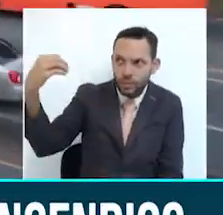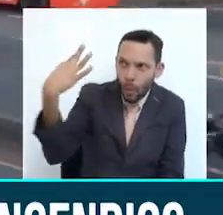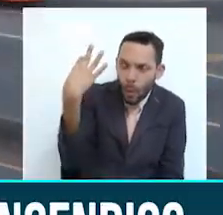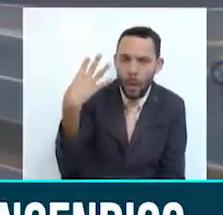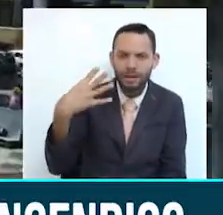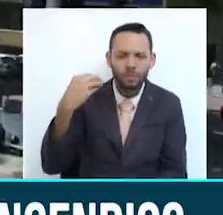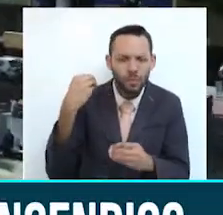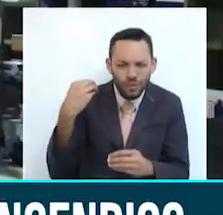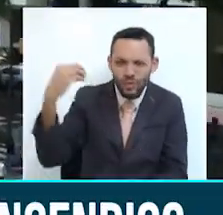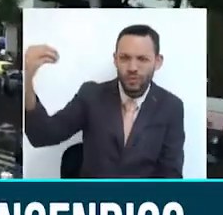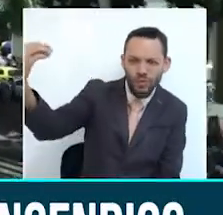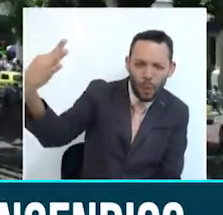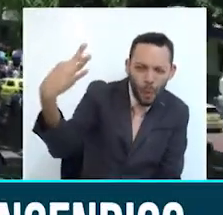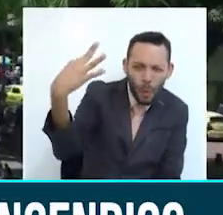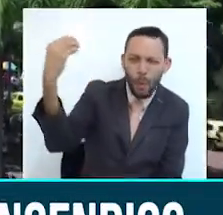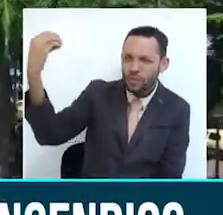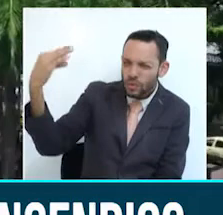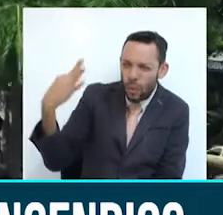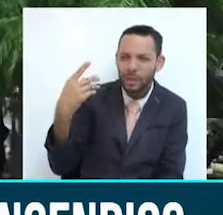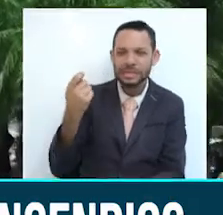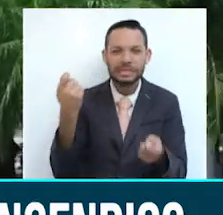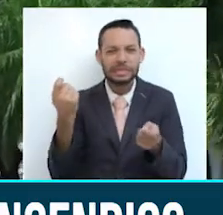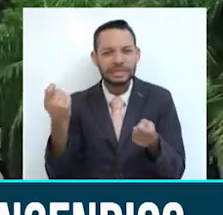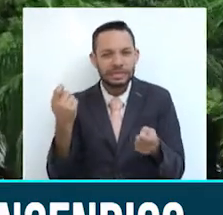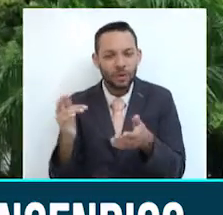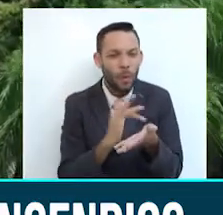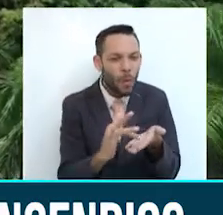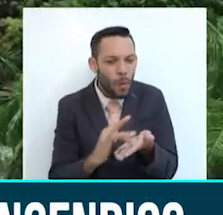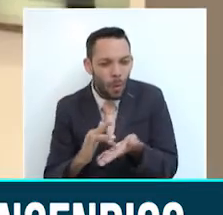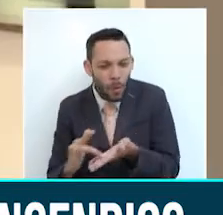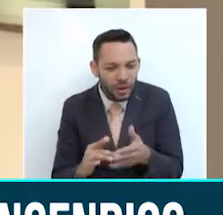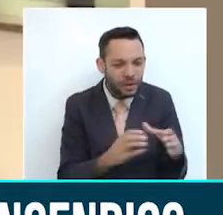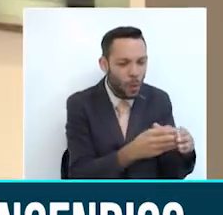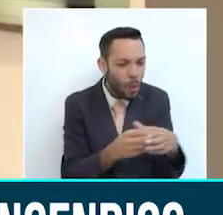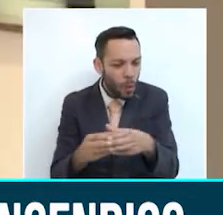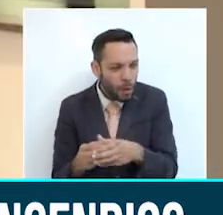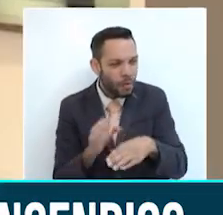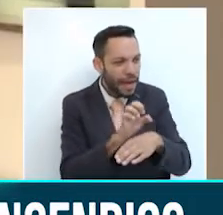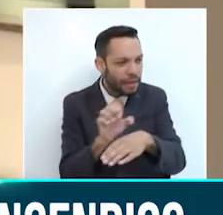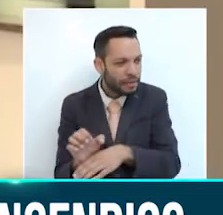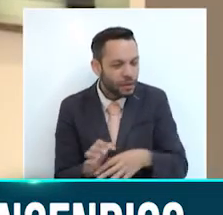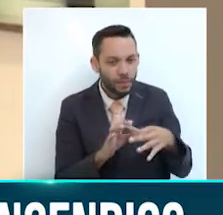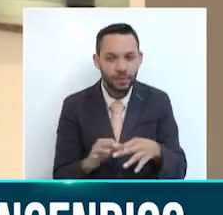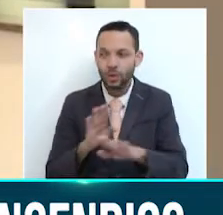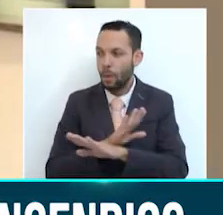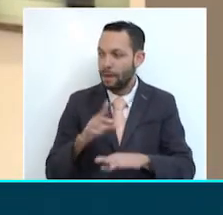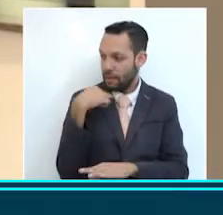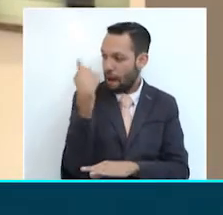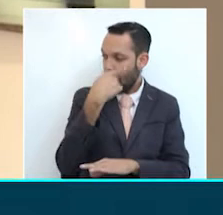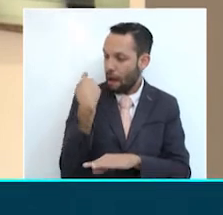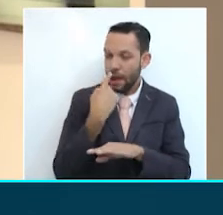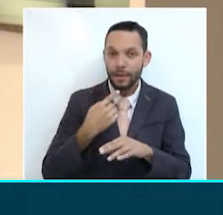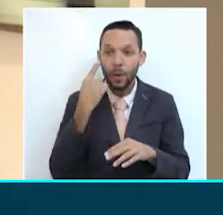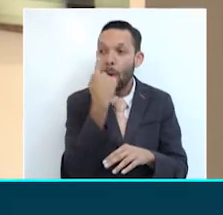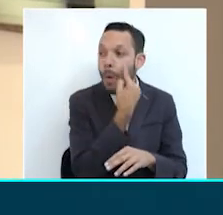ultravioleta, lo cual ha llevado a elevar las alertas por parte de los distintos organismos. No solamente es cuidarnos la cara, no solamente es cuidarnos los